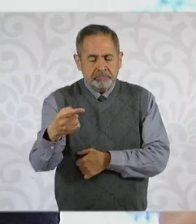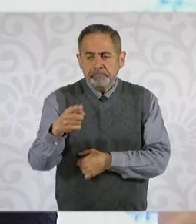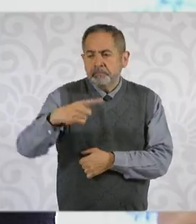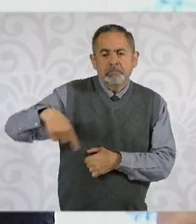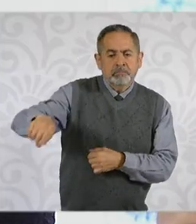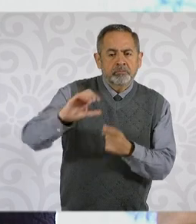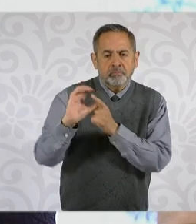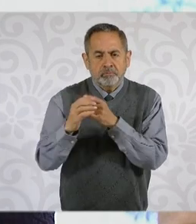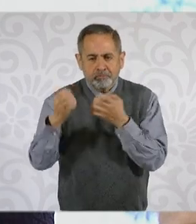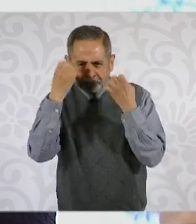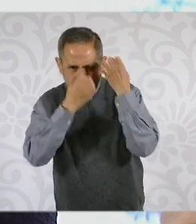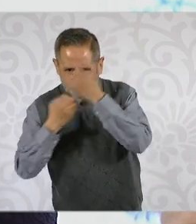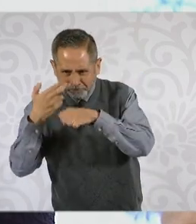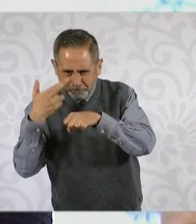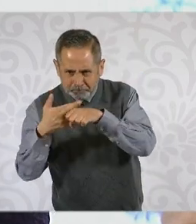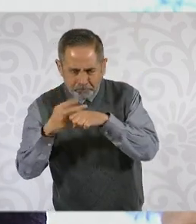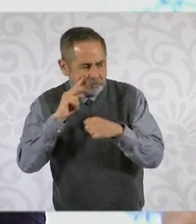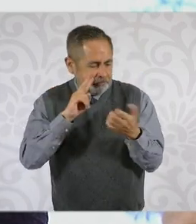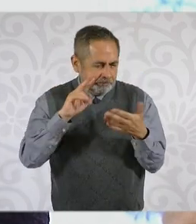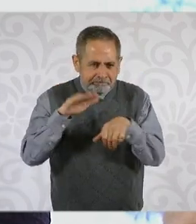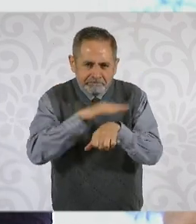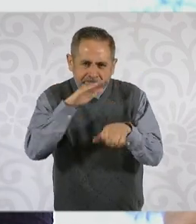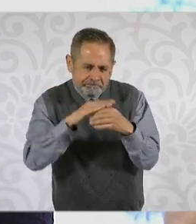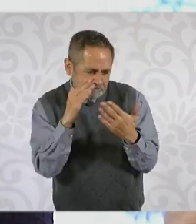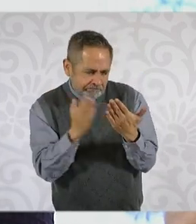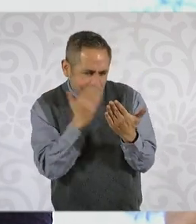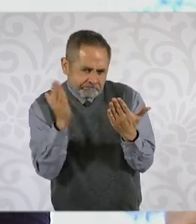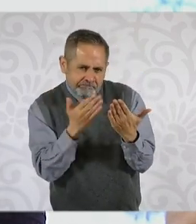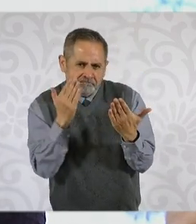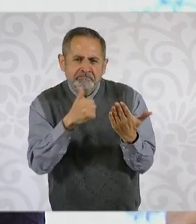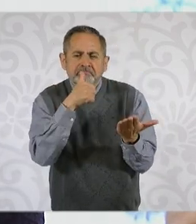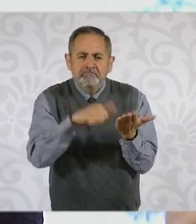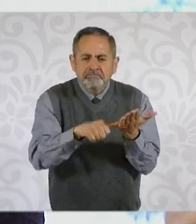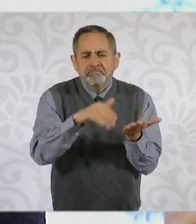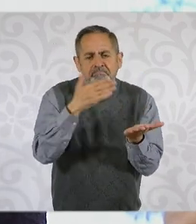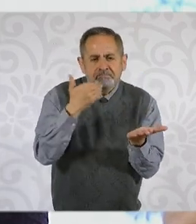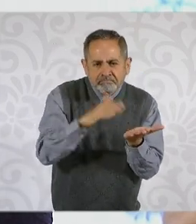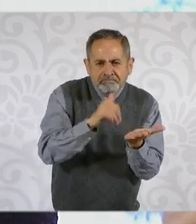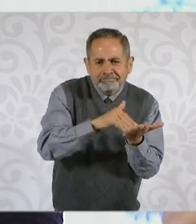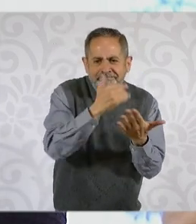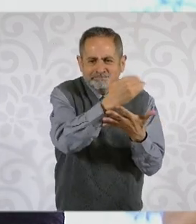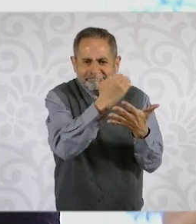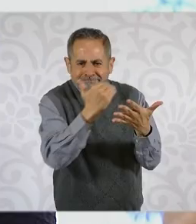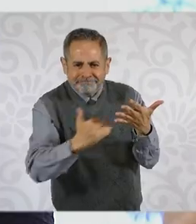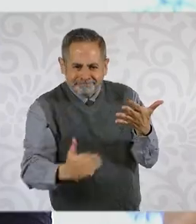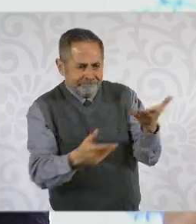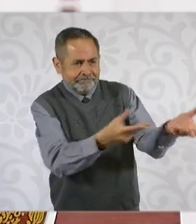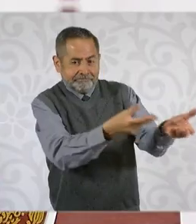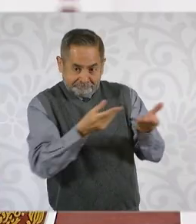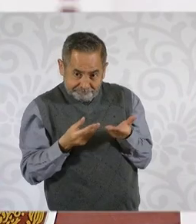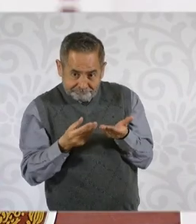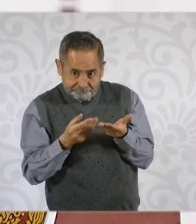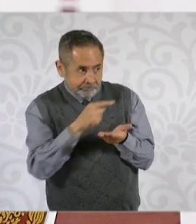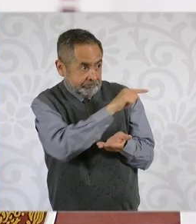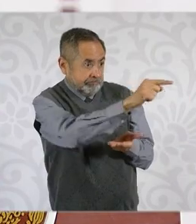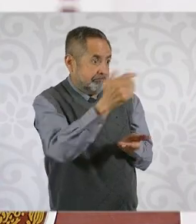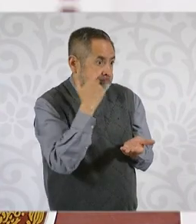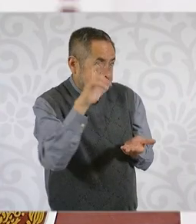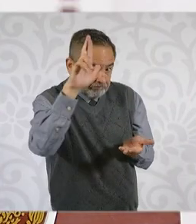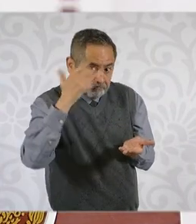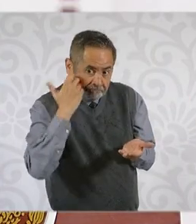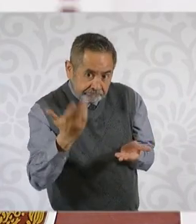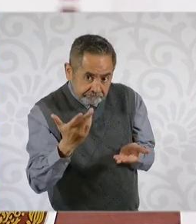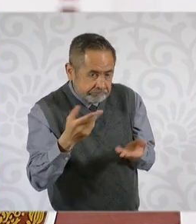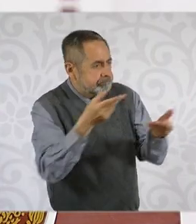evaluación verificarán la documentación presentada por las y los aspirantes.